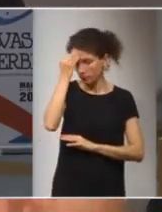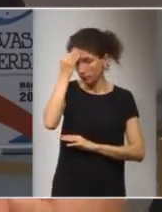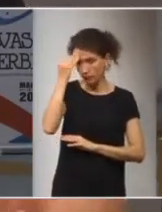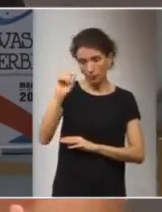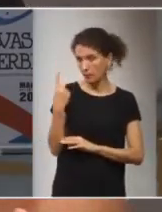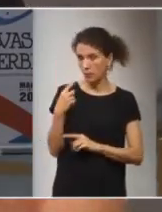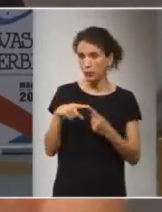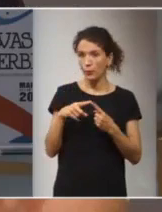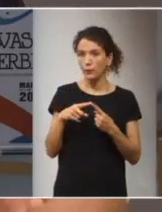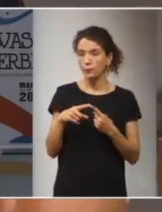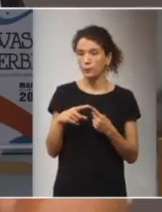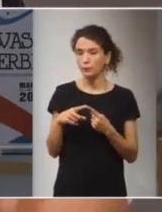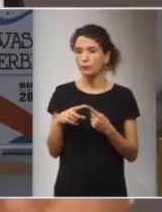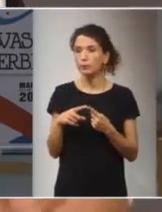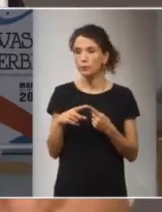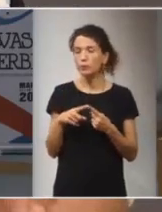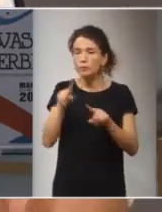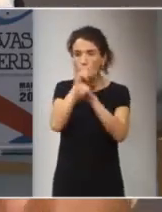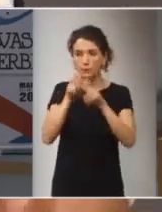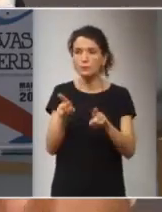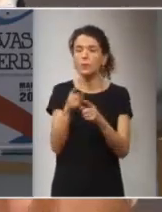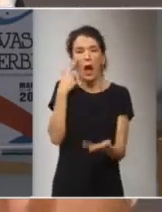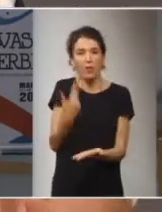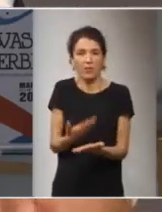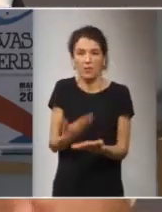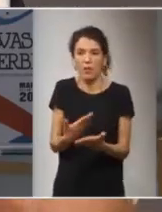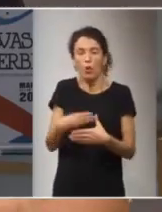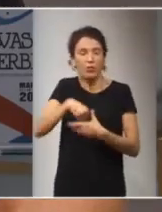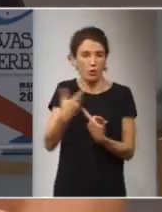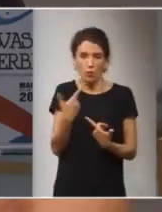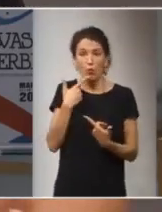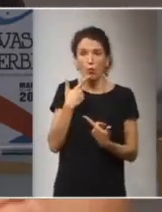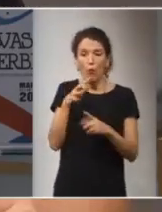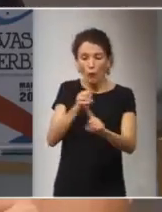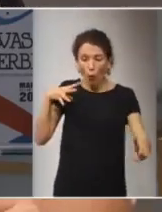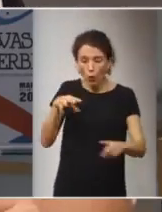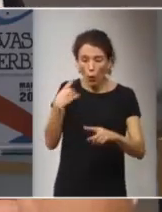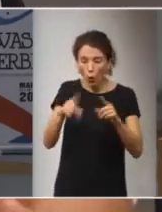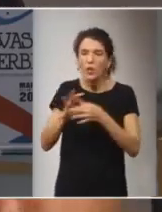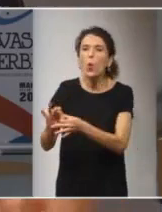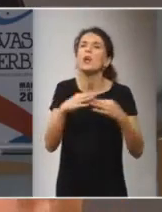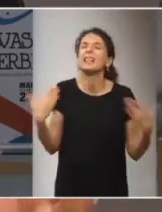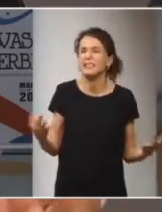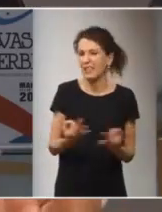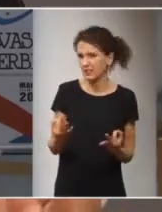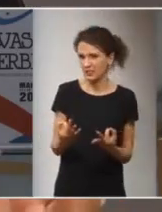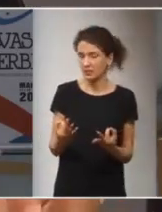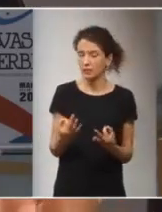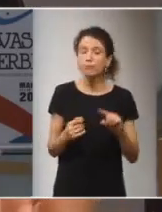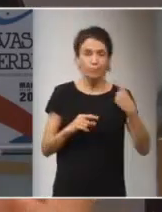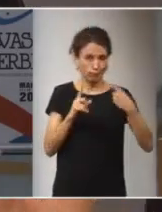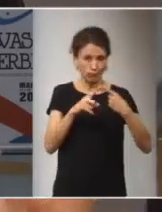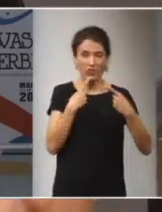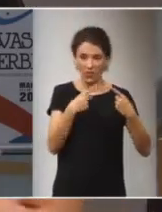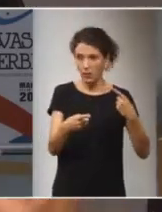es la pregunta o la afirmación que se hace en este foro que es lo que nos une bueno por una parte